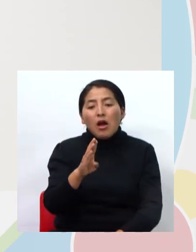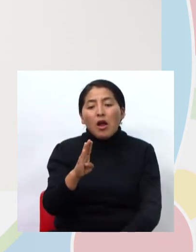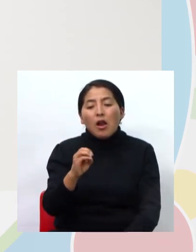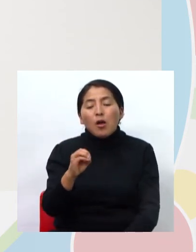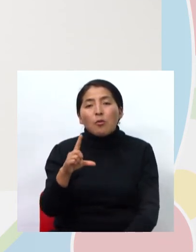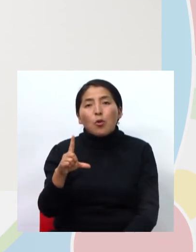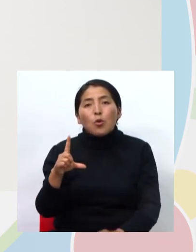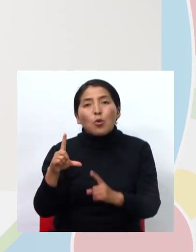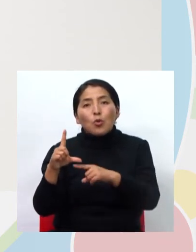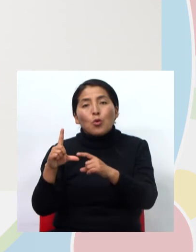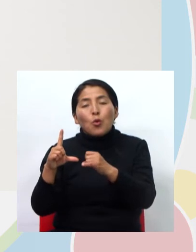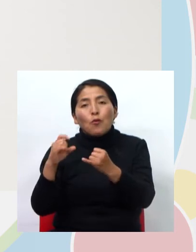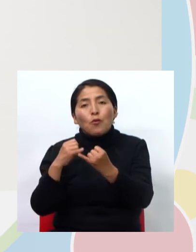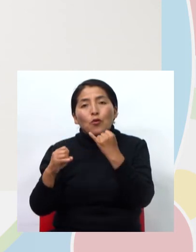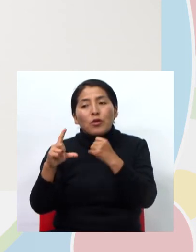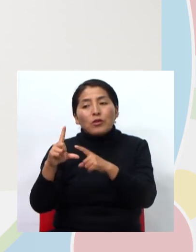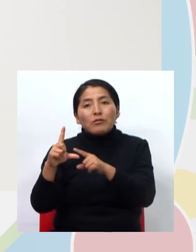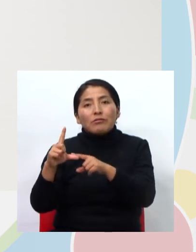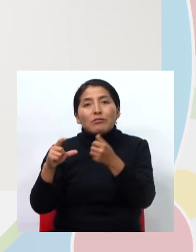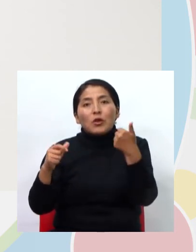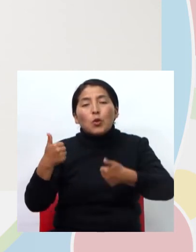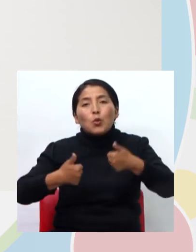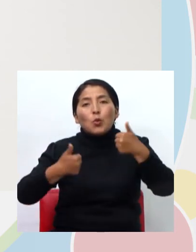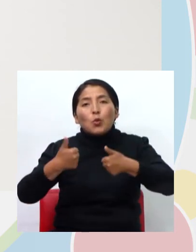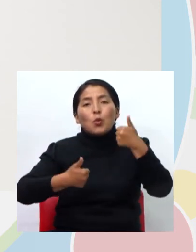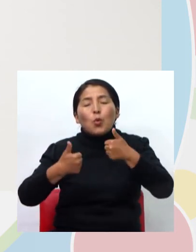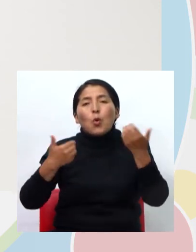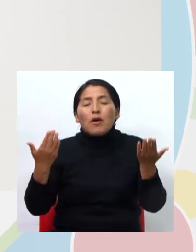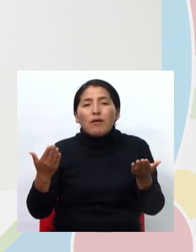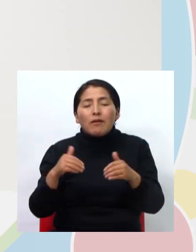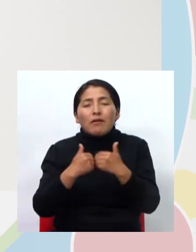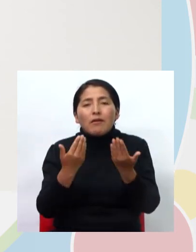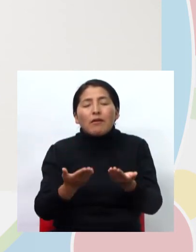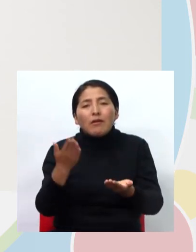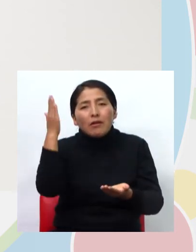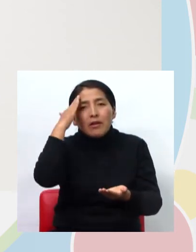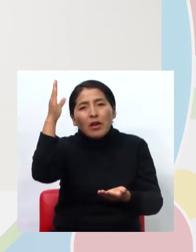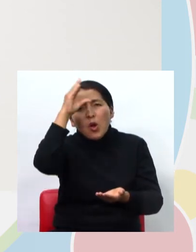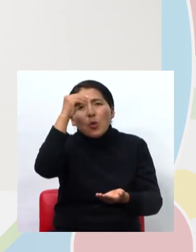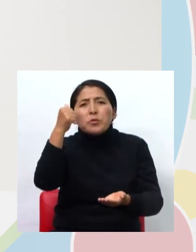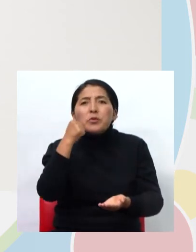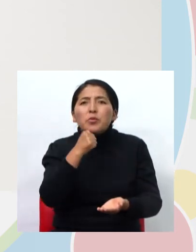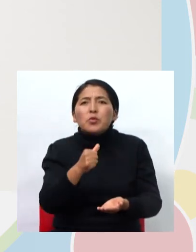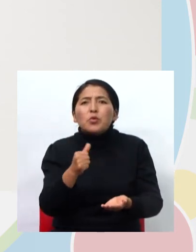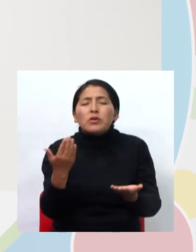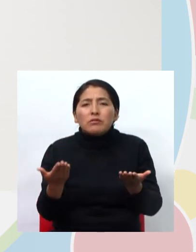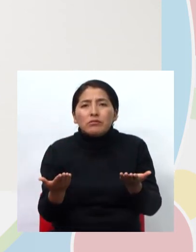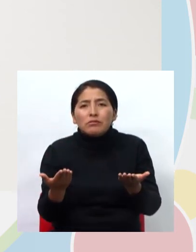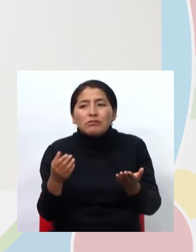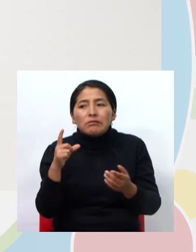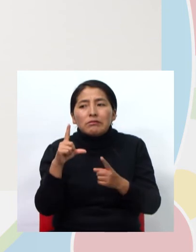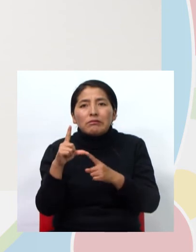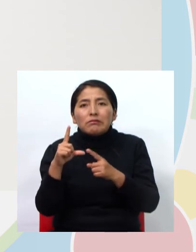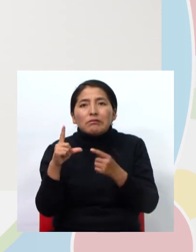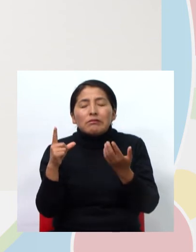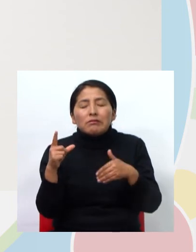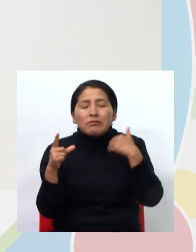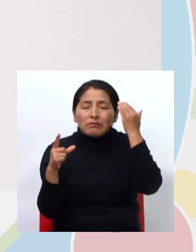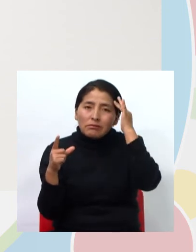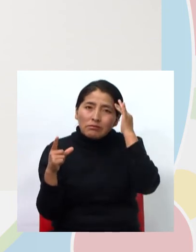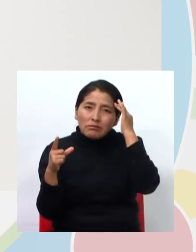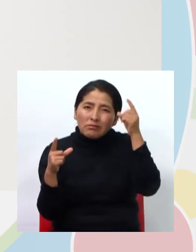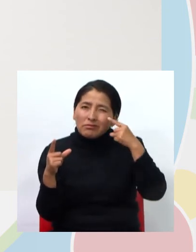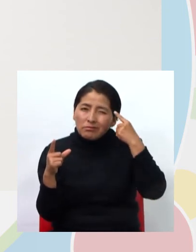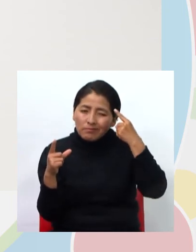el árbol, la escalera, la camisa, y el